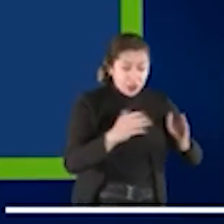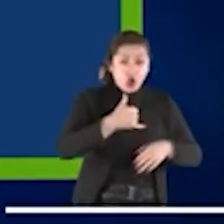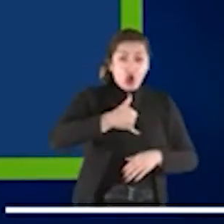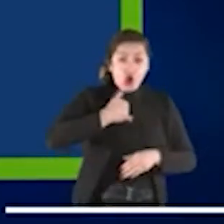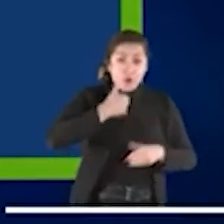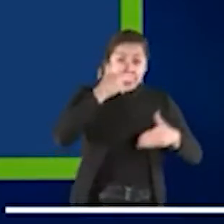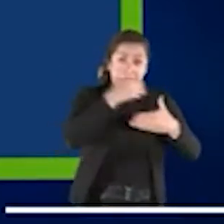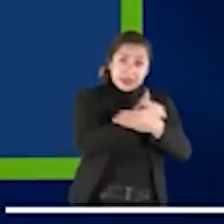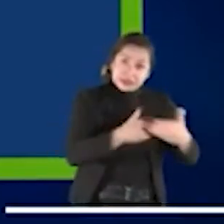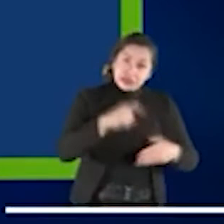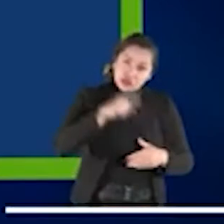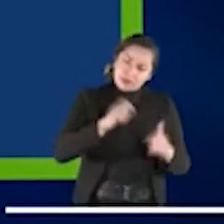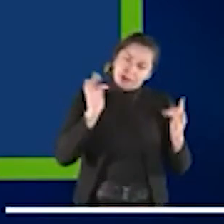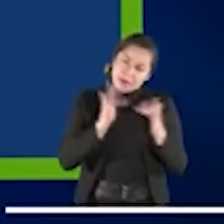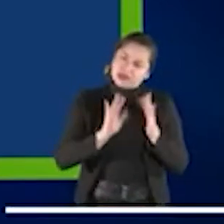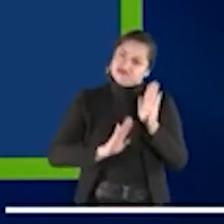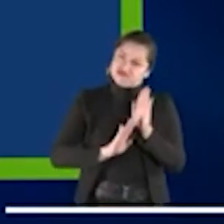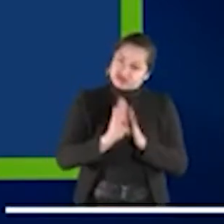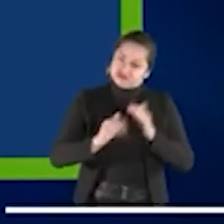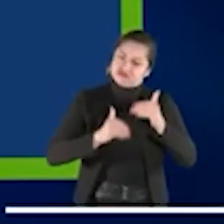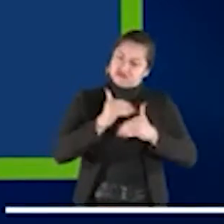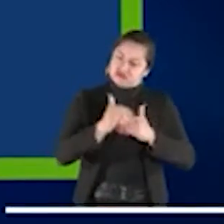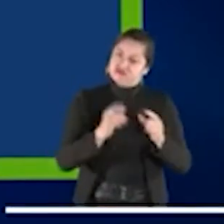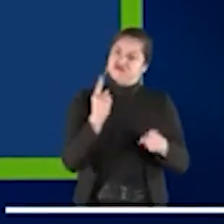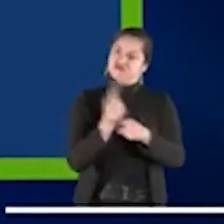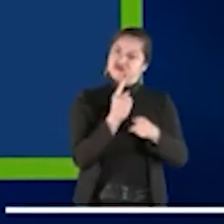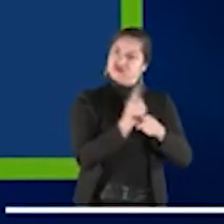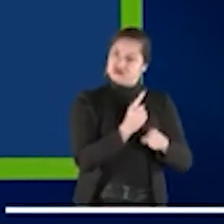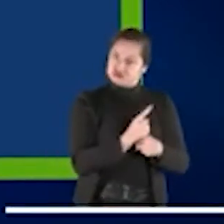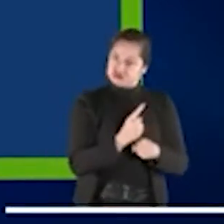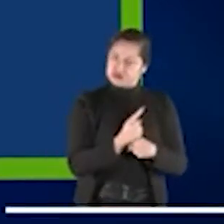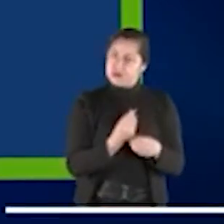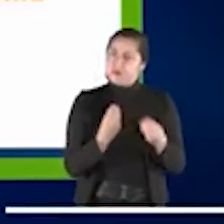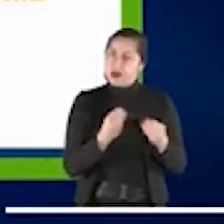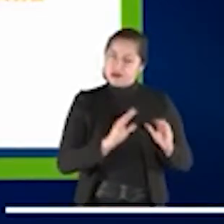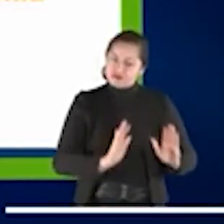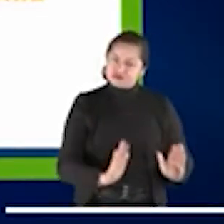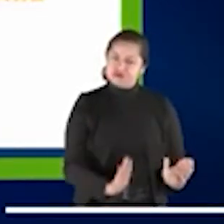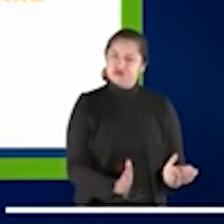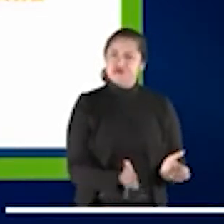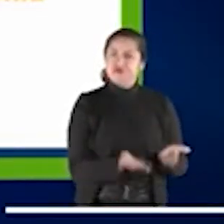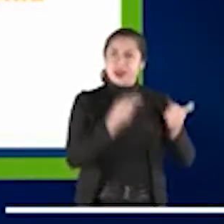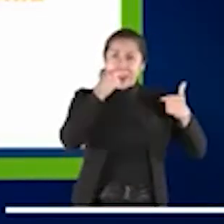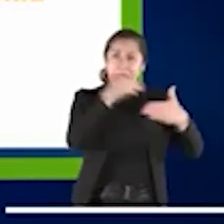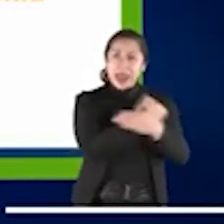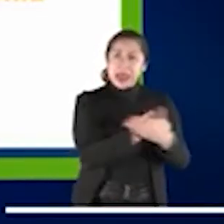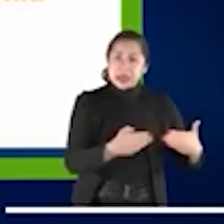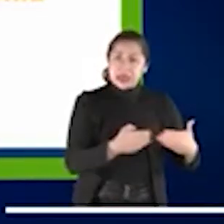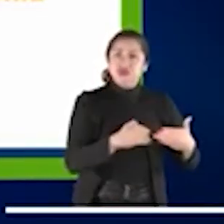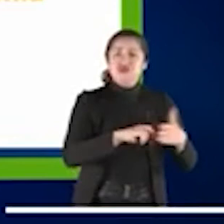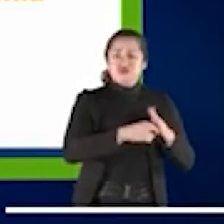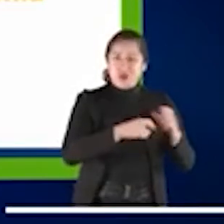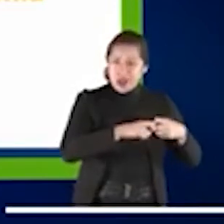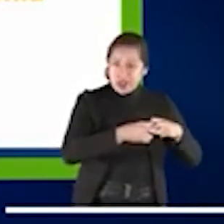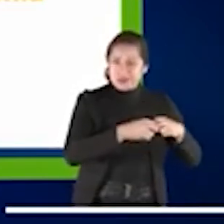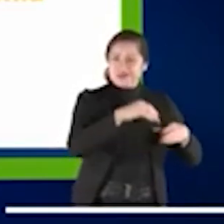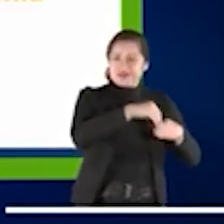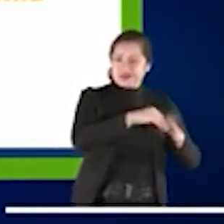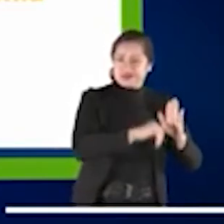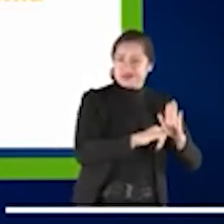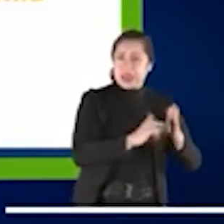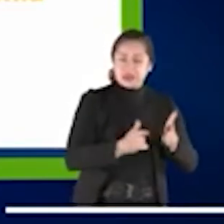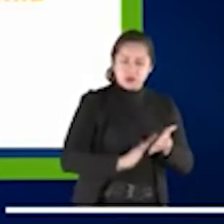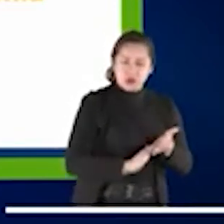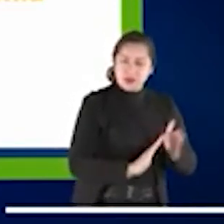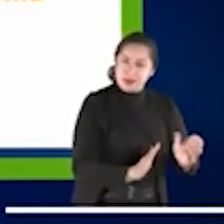más eficientes para la mejor reintegración de los niños en conflicto con la ley. Entonces es